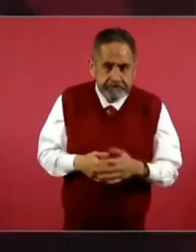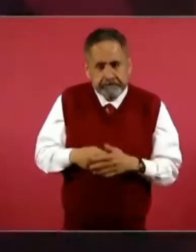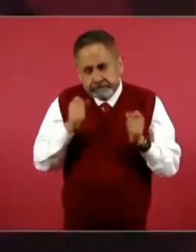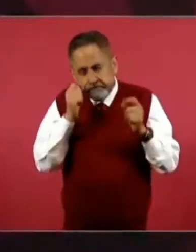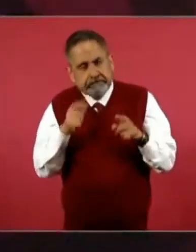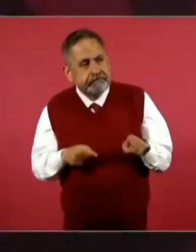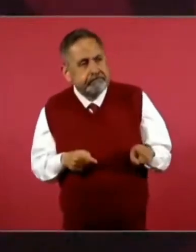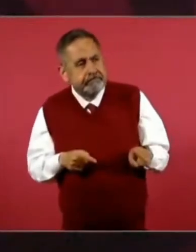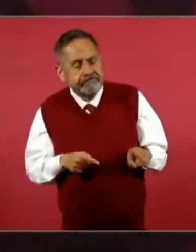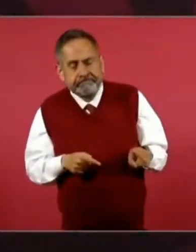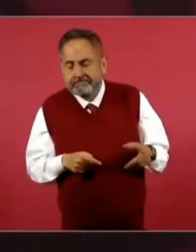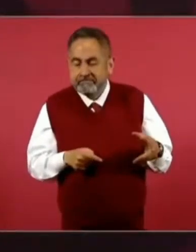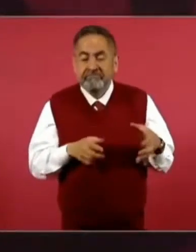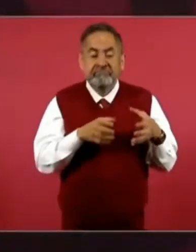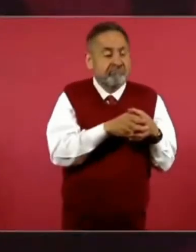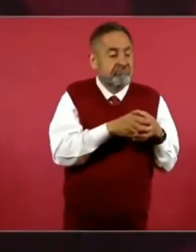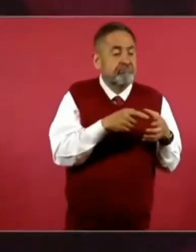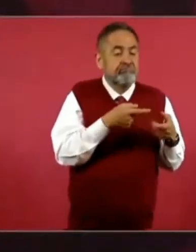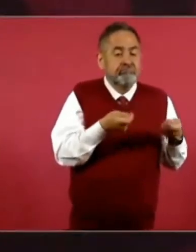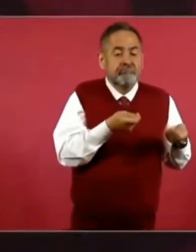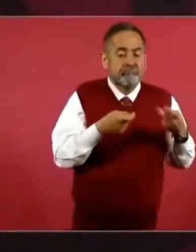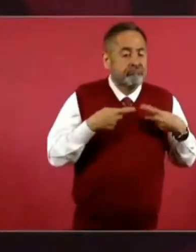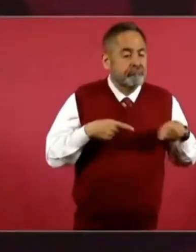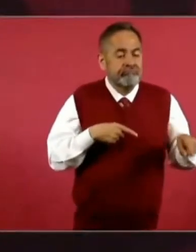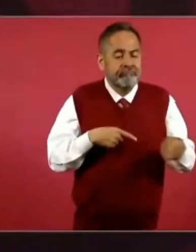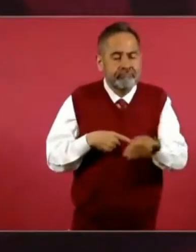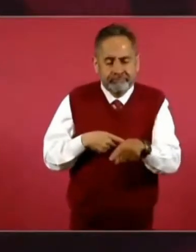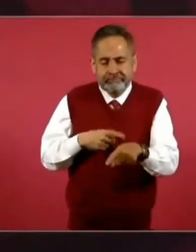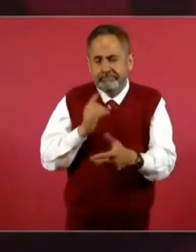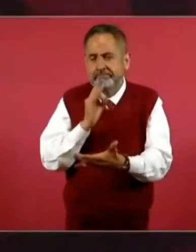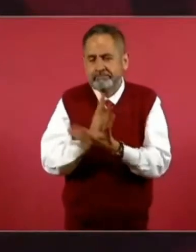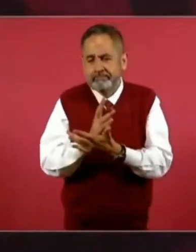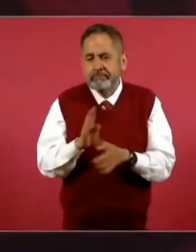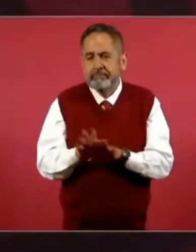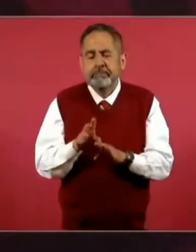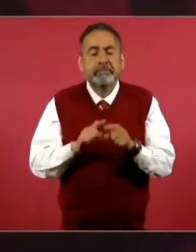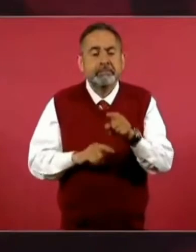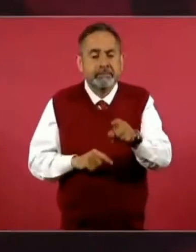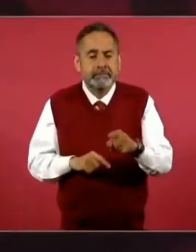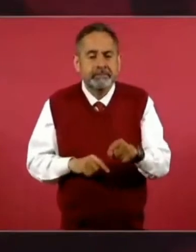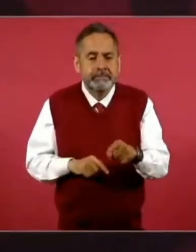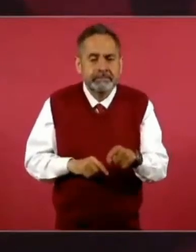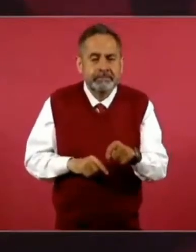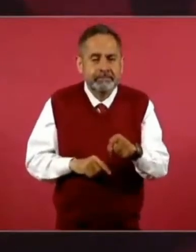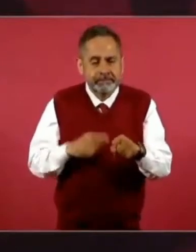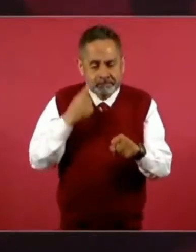claridad con la llegada, también